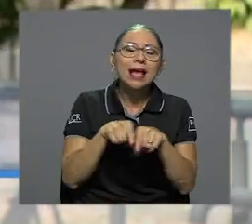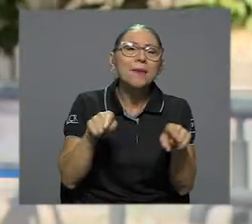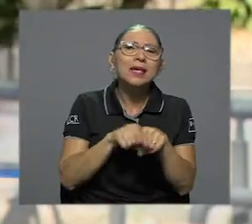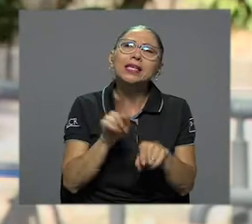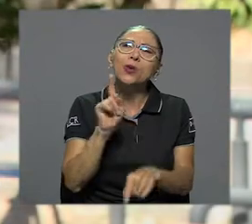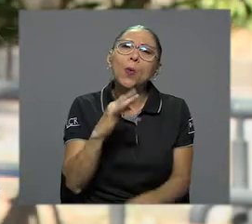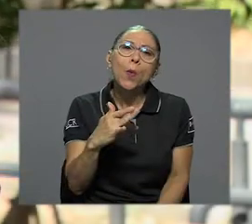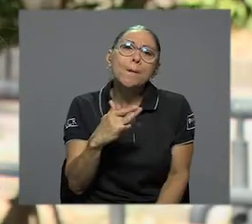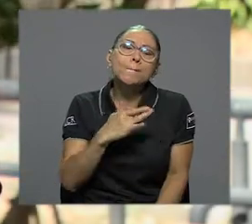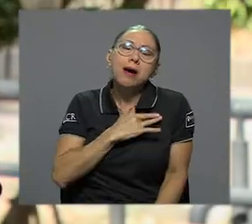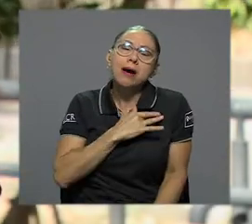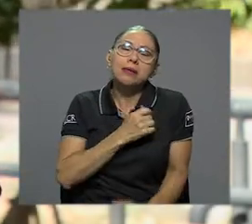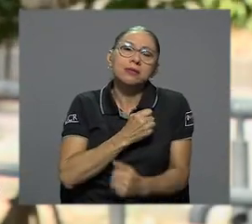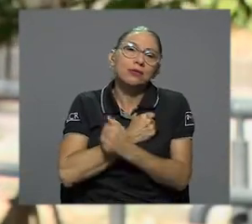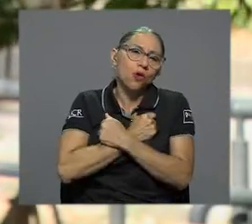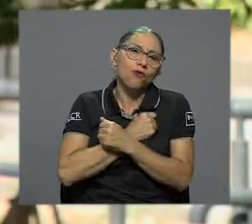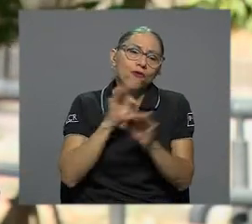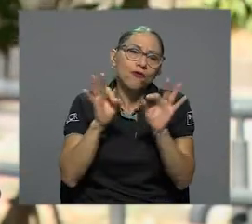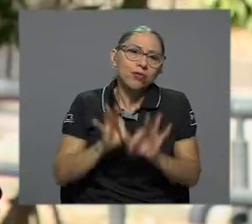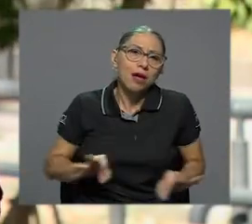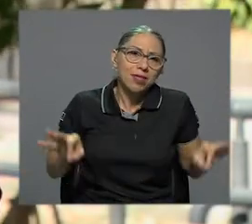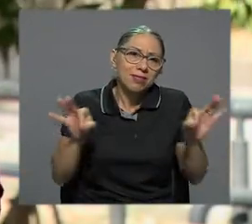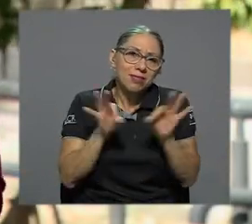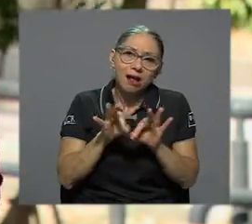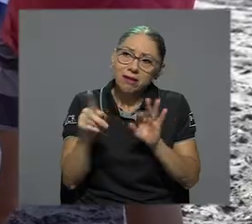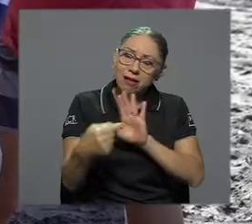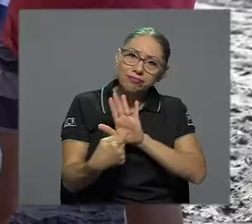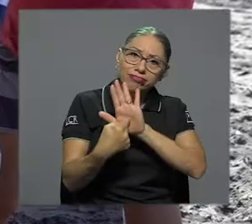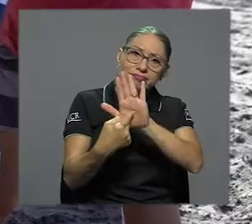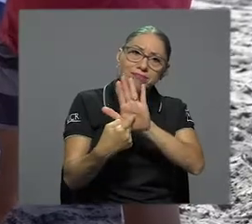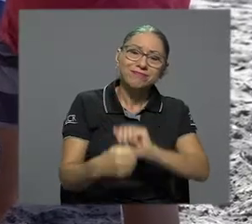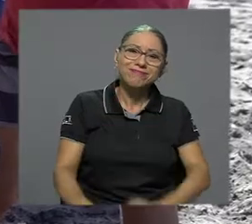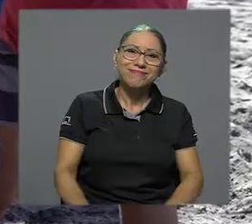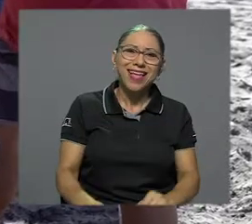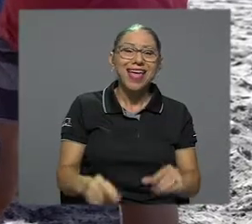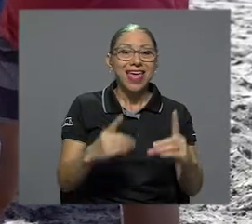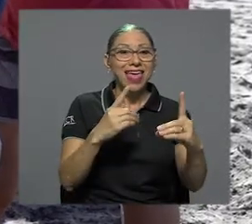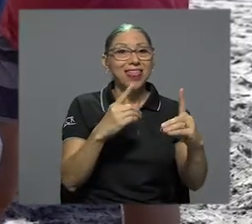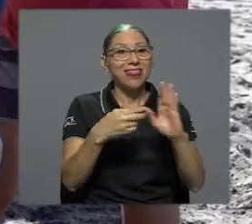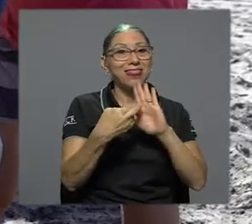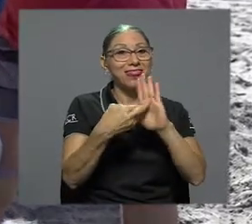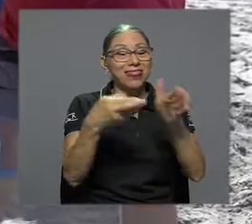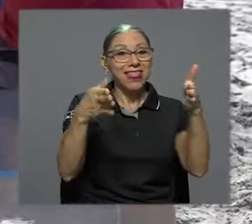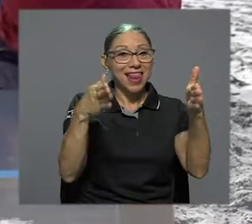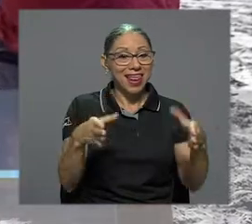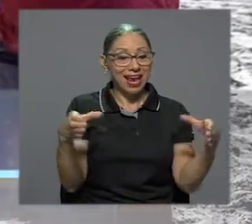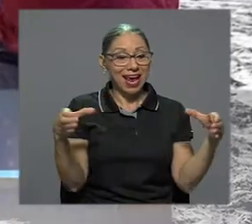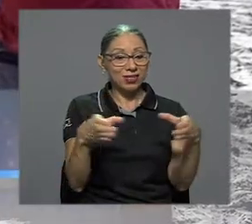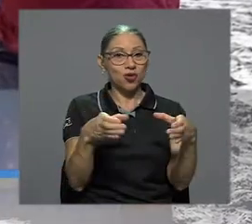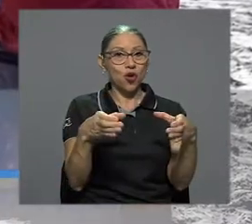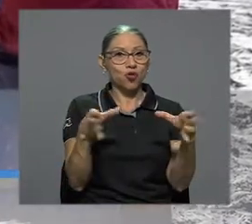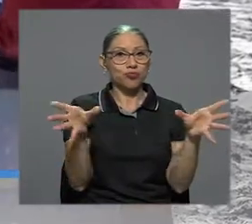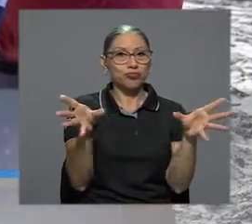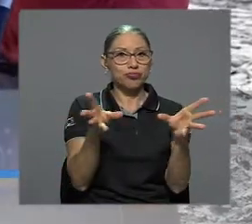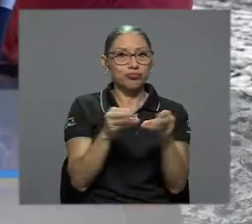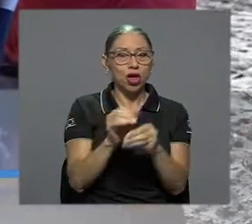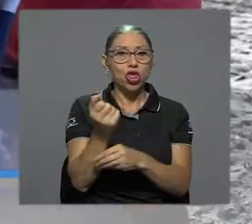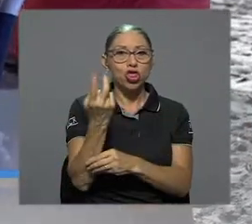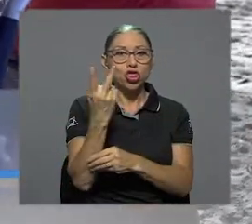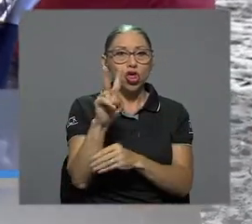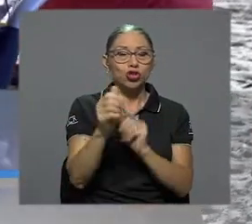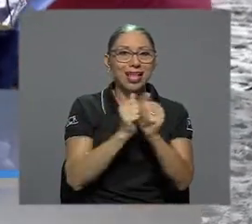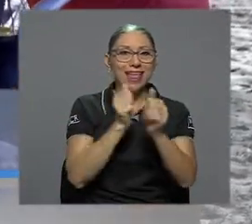disfrutarlo, pues ha sido una pasión fundamental donde se ha destacado. La delegación costarricense